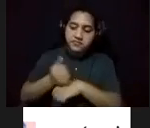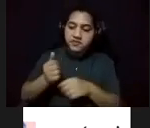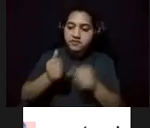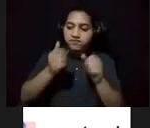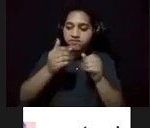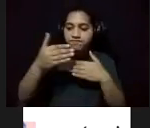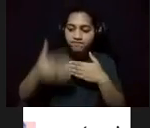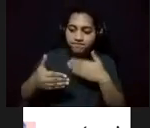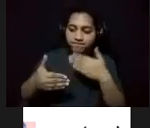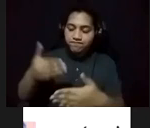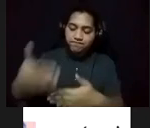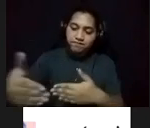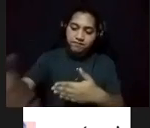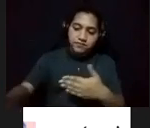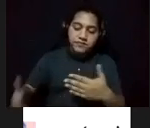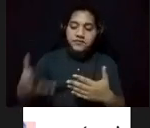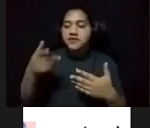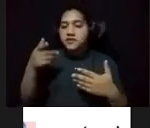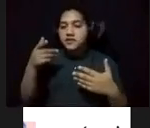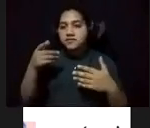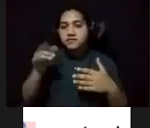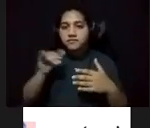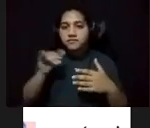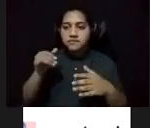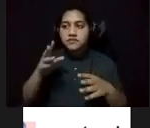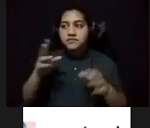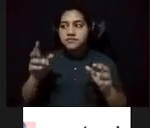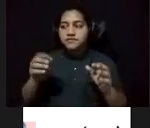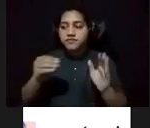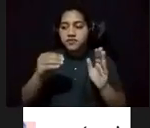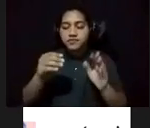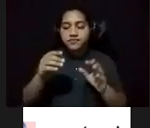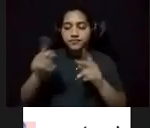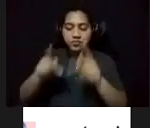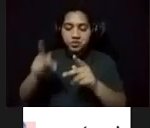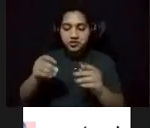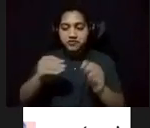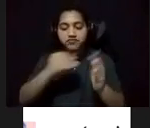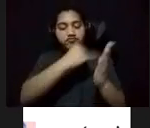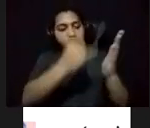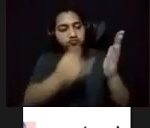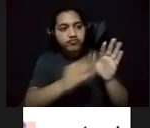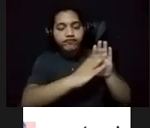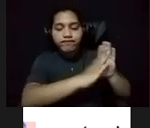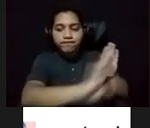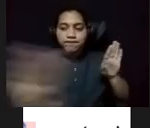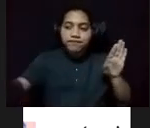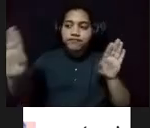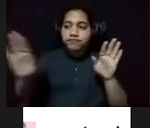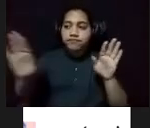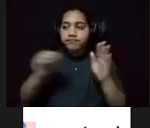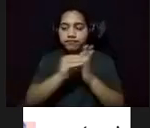sujetos se mueven en ese espacio y dejan sus huellas. En el escenario capitalino, el maestro